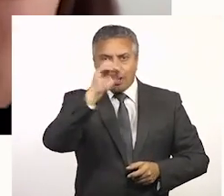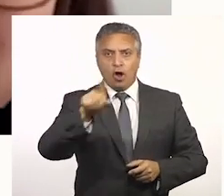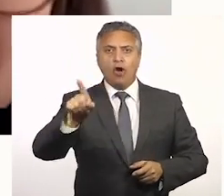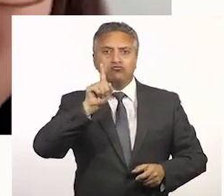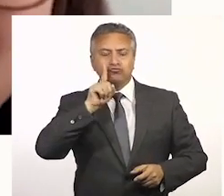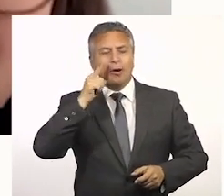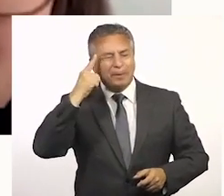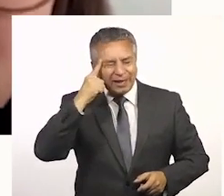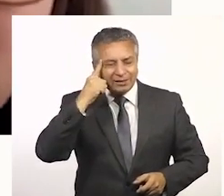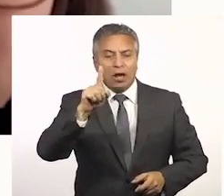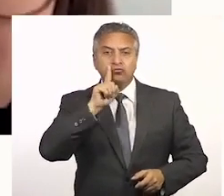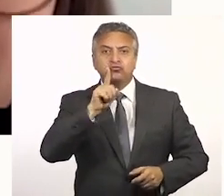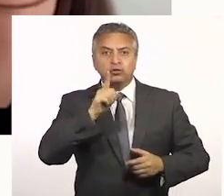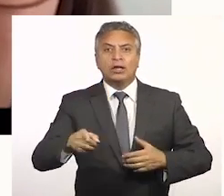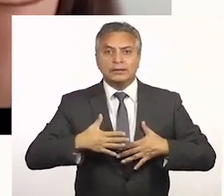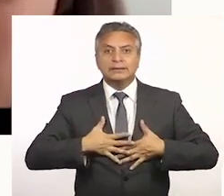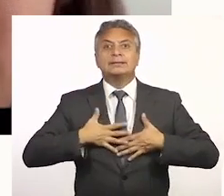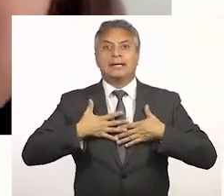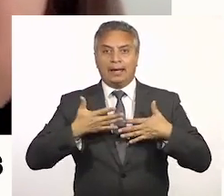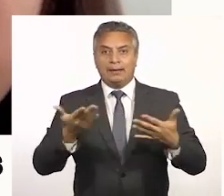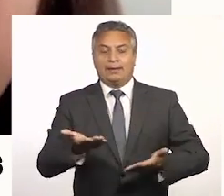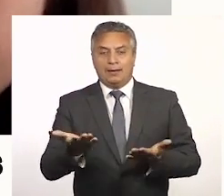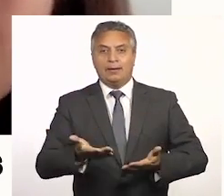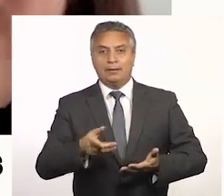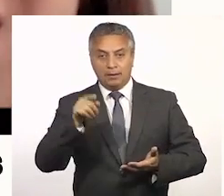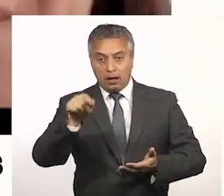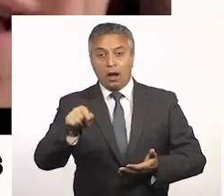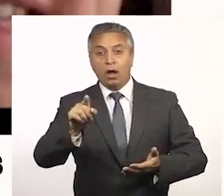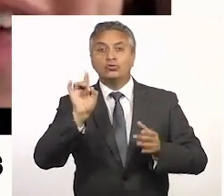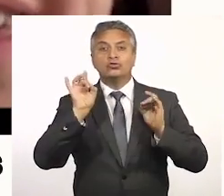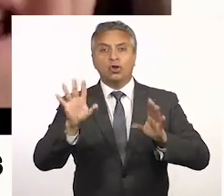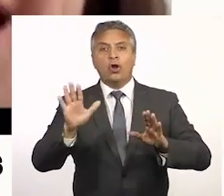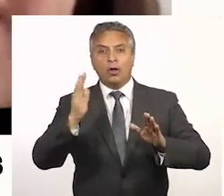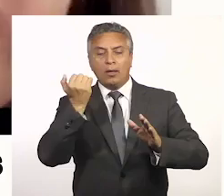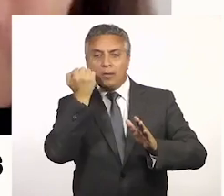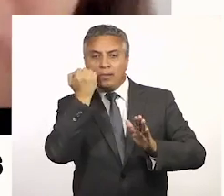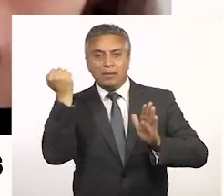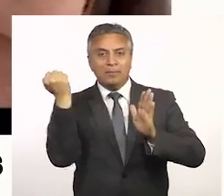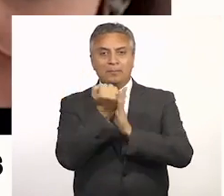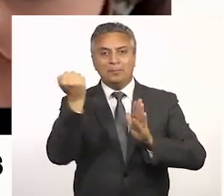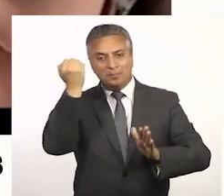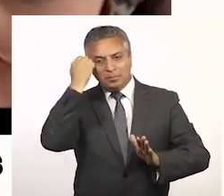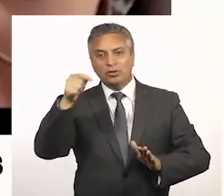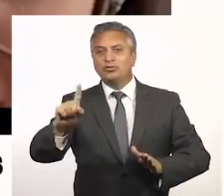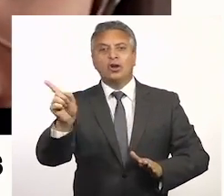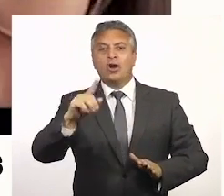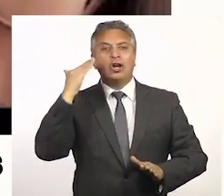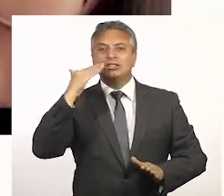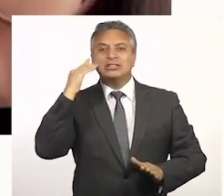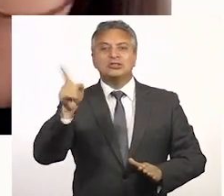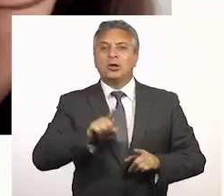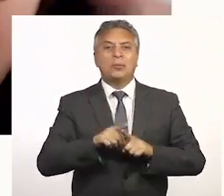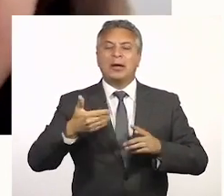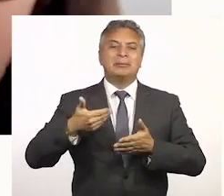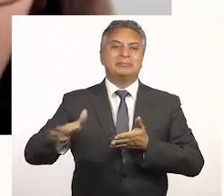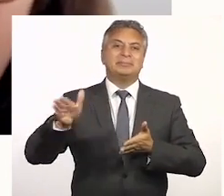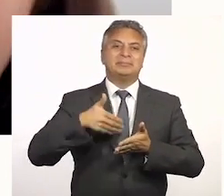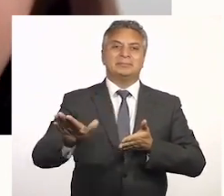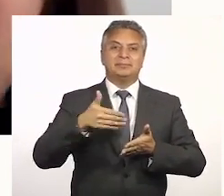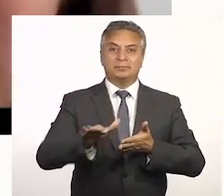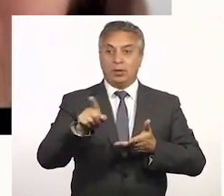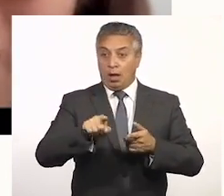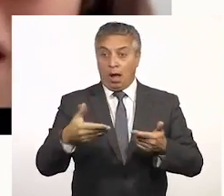opinan, que piensan, que sienten, porque muchas veces parte de ahí el estereotipo de que los niños no pensamos o no nos